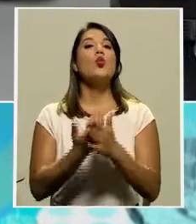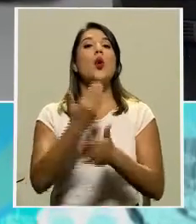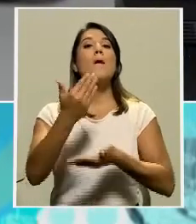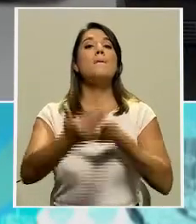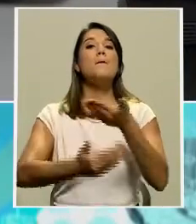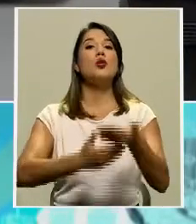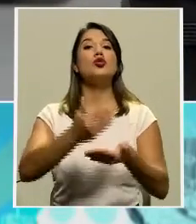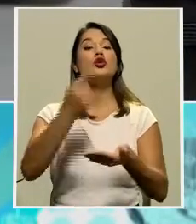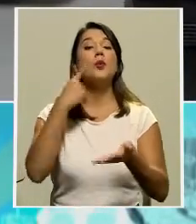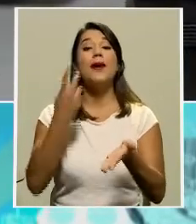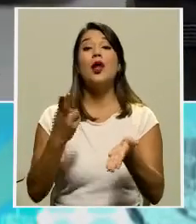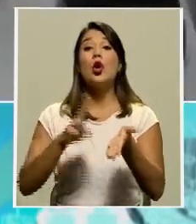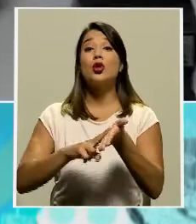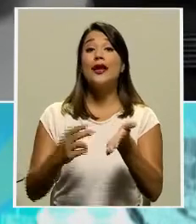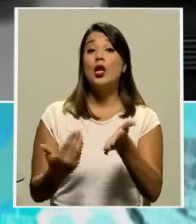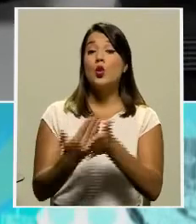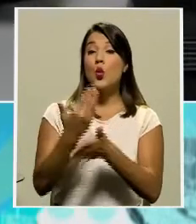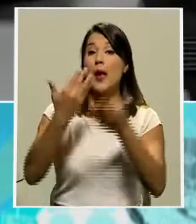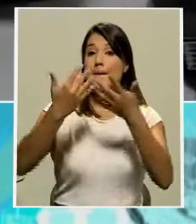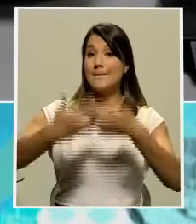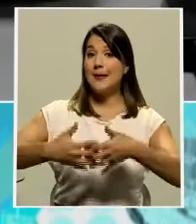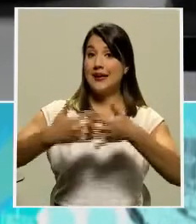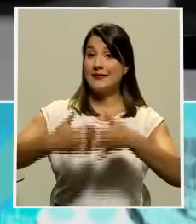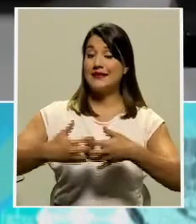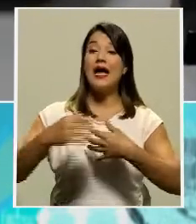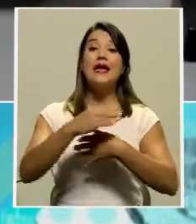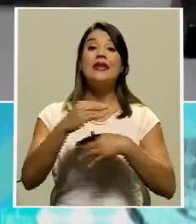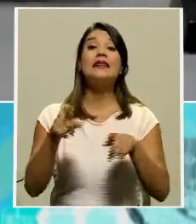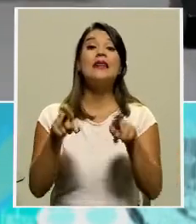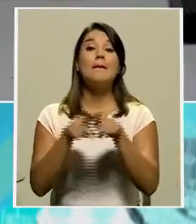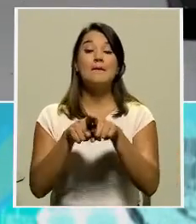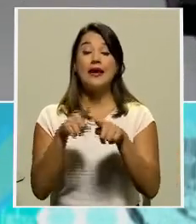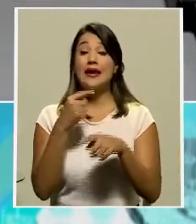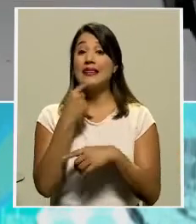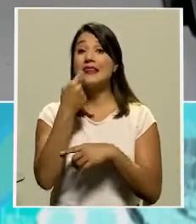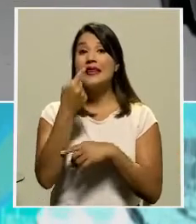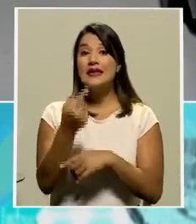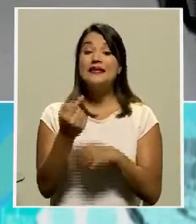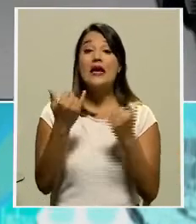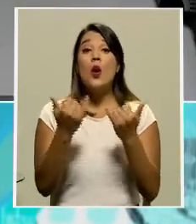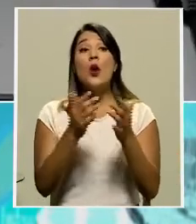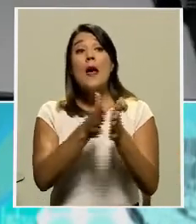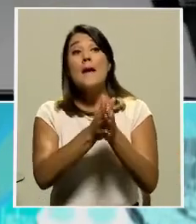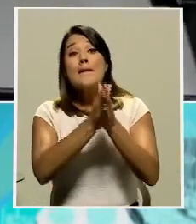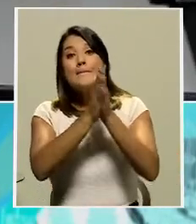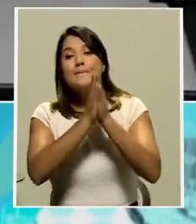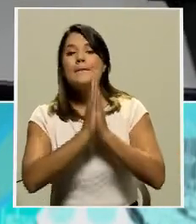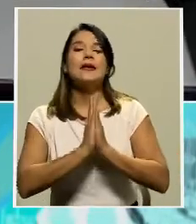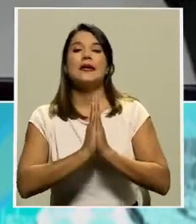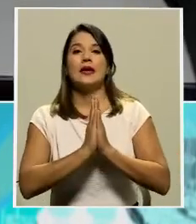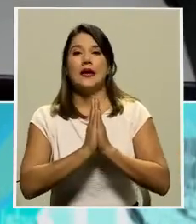hizo durante estos días y también señala que están solicitando esa